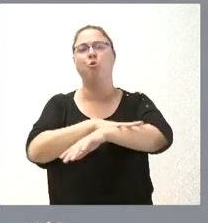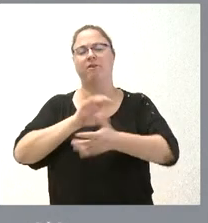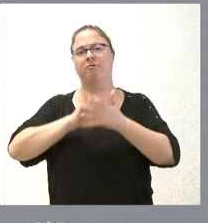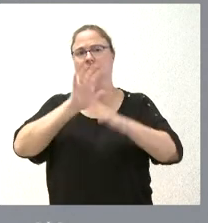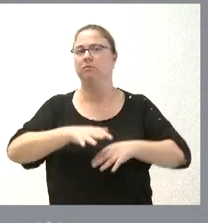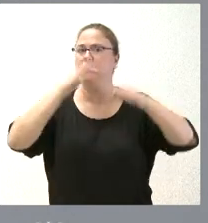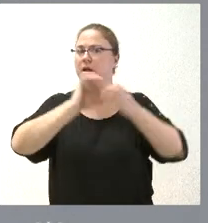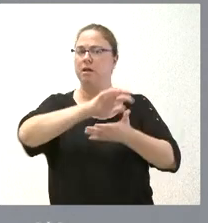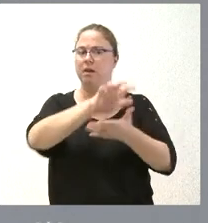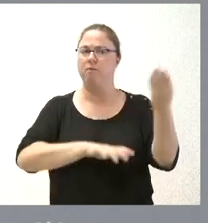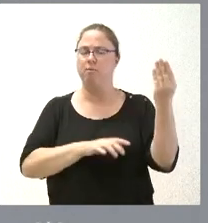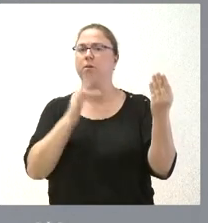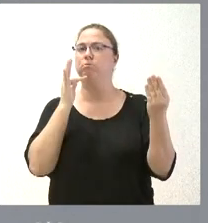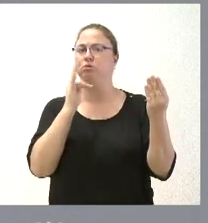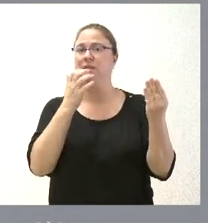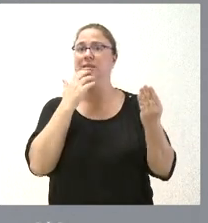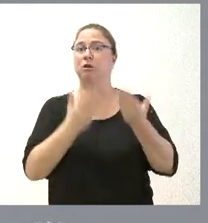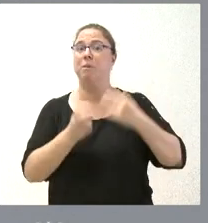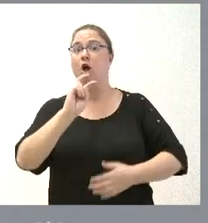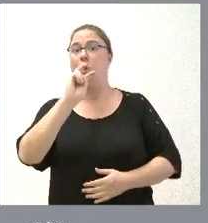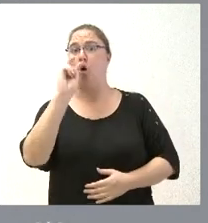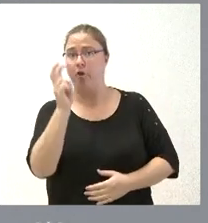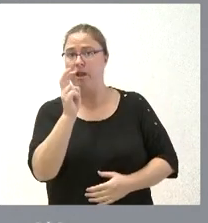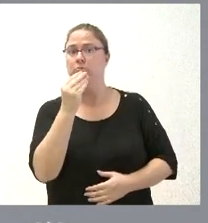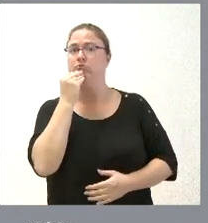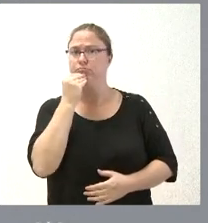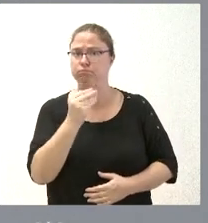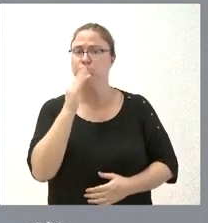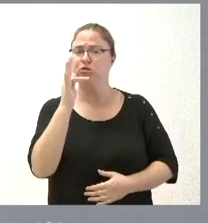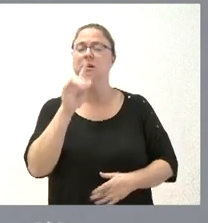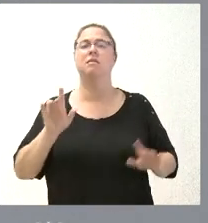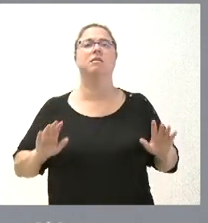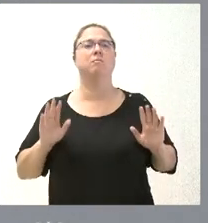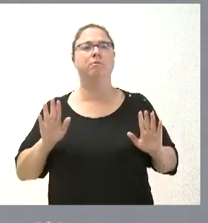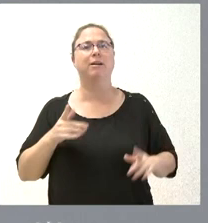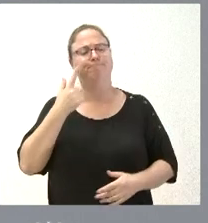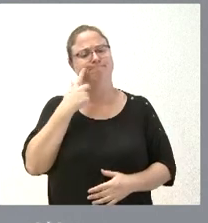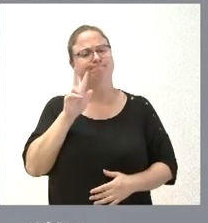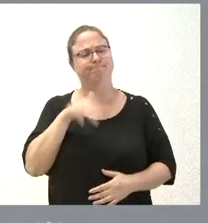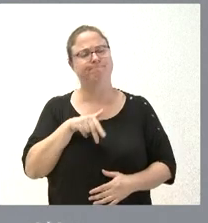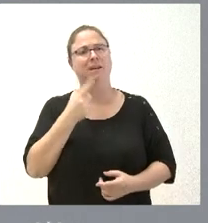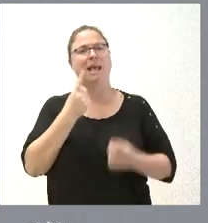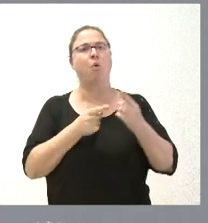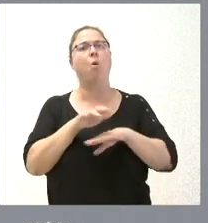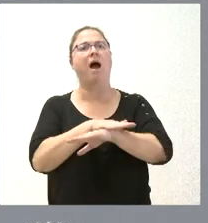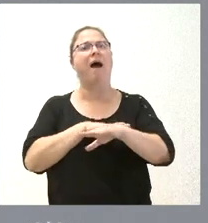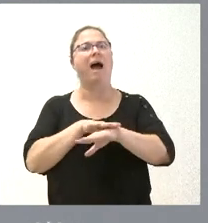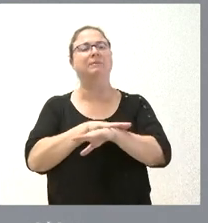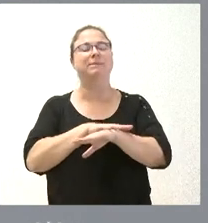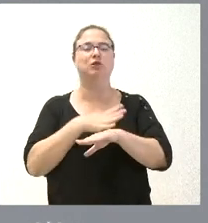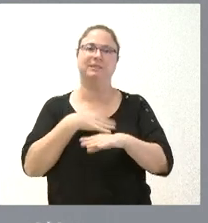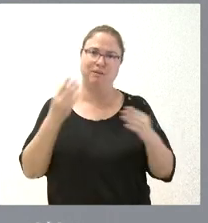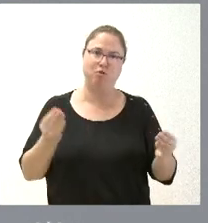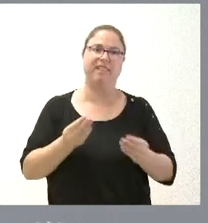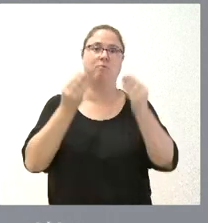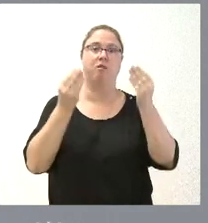seguro que si establecemos la comparación con otras comunidades autónomas es muy favorable pero también reconoce que hay algún ámbito donde podemos mejorar y me dice usted